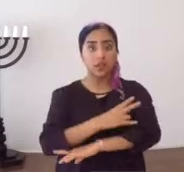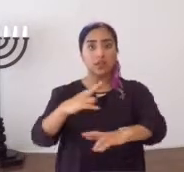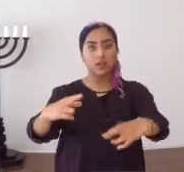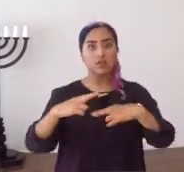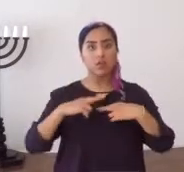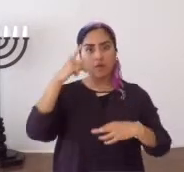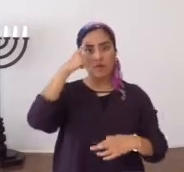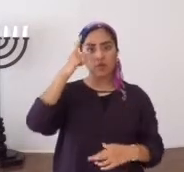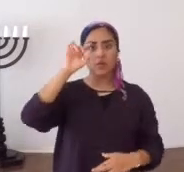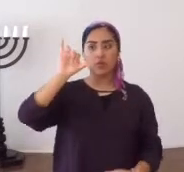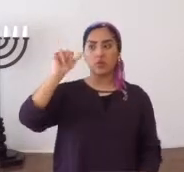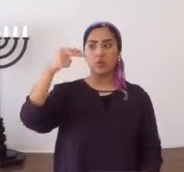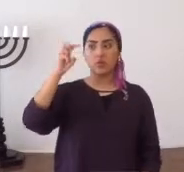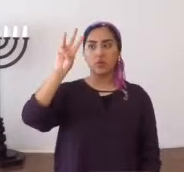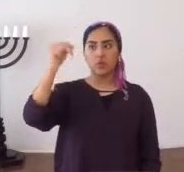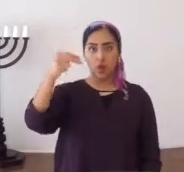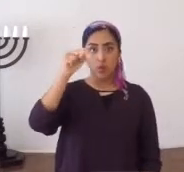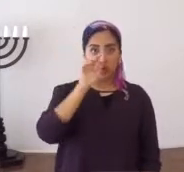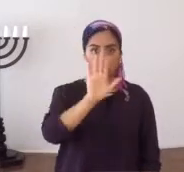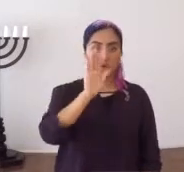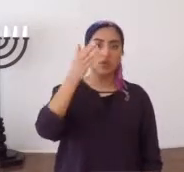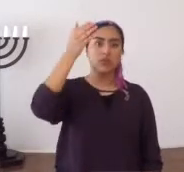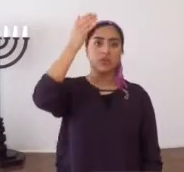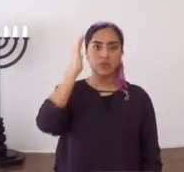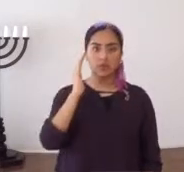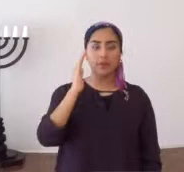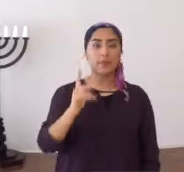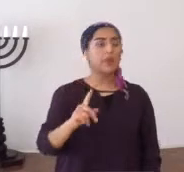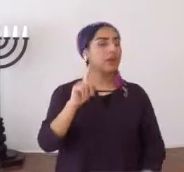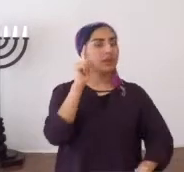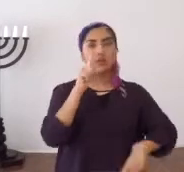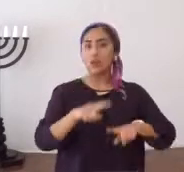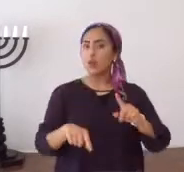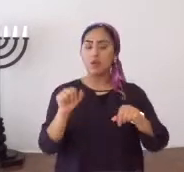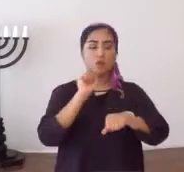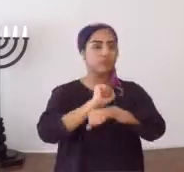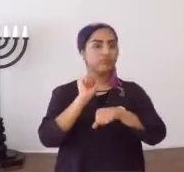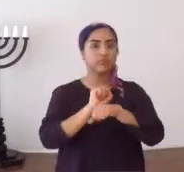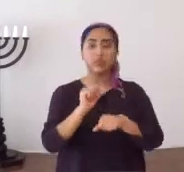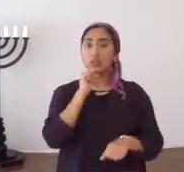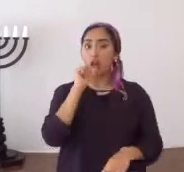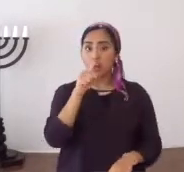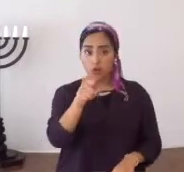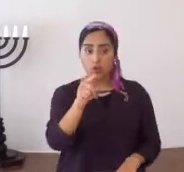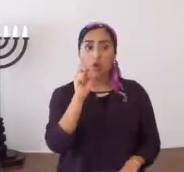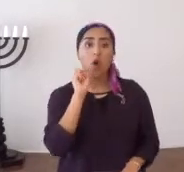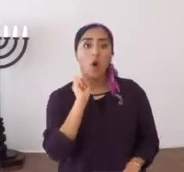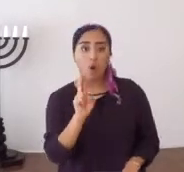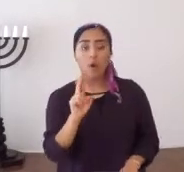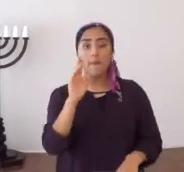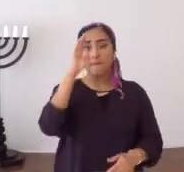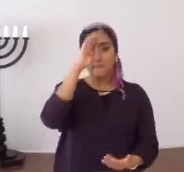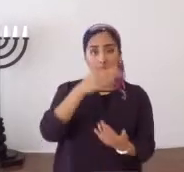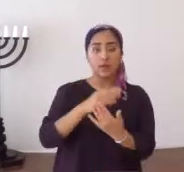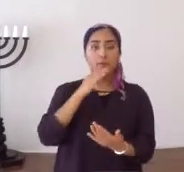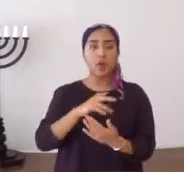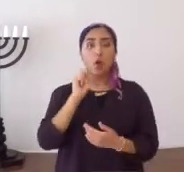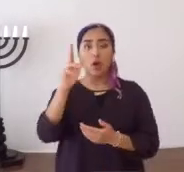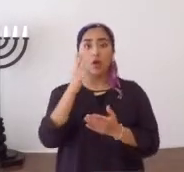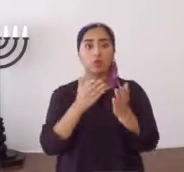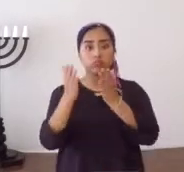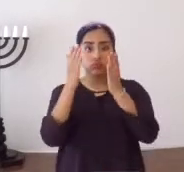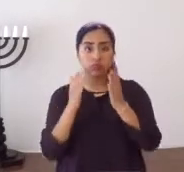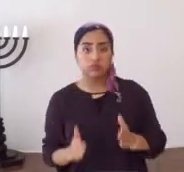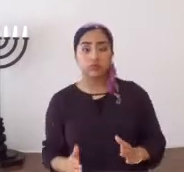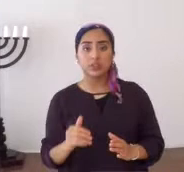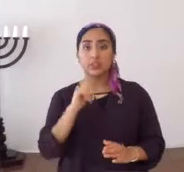séptimo día es de reposo para Yahweh, tu Elohim. No hagas en él obra alguna, tú, ni tu hijo, ni tu hija,